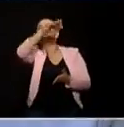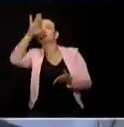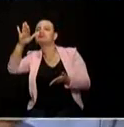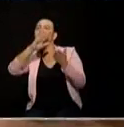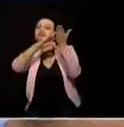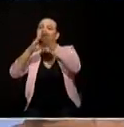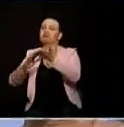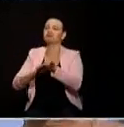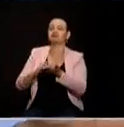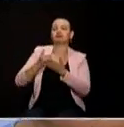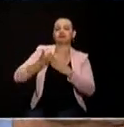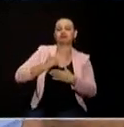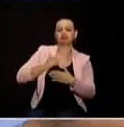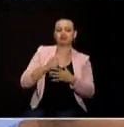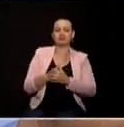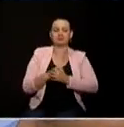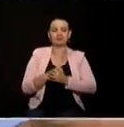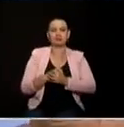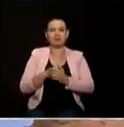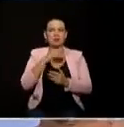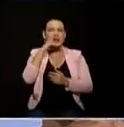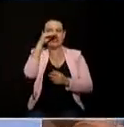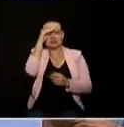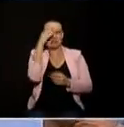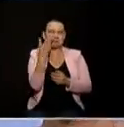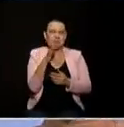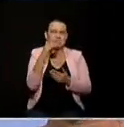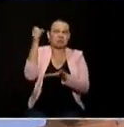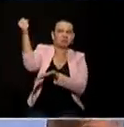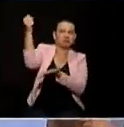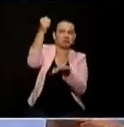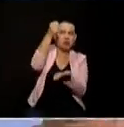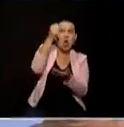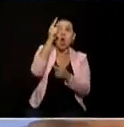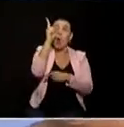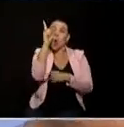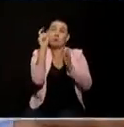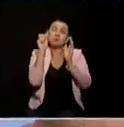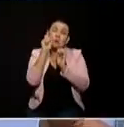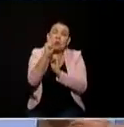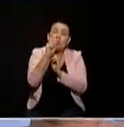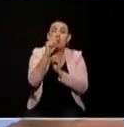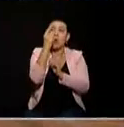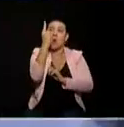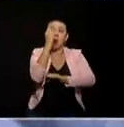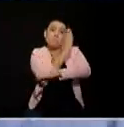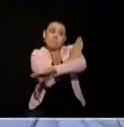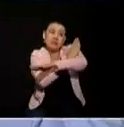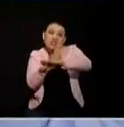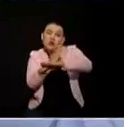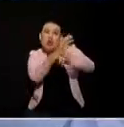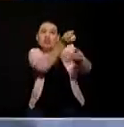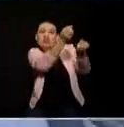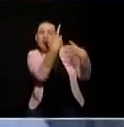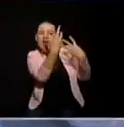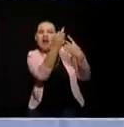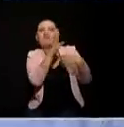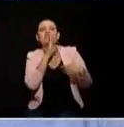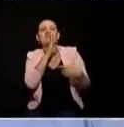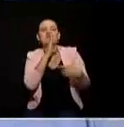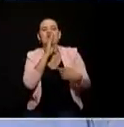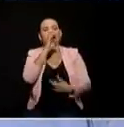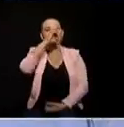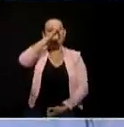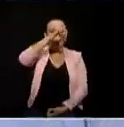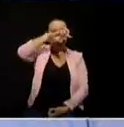medellín recibe aproximadamente 1.1 billones de pesos por fm y nosotros quisiéramos que eso mismo